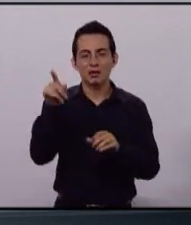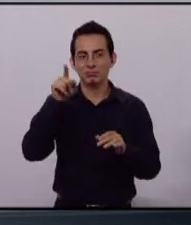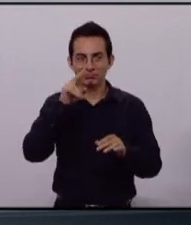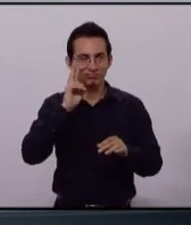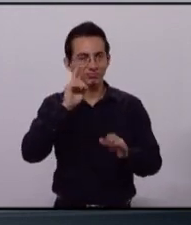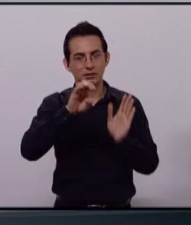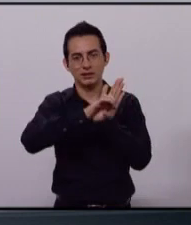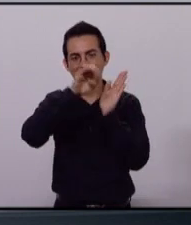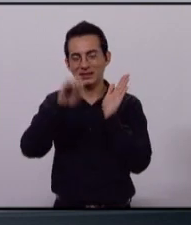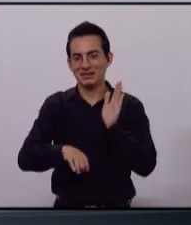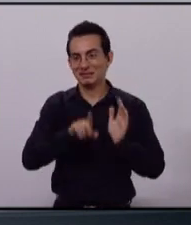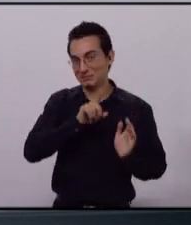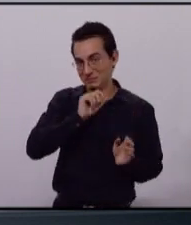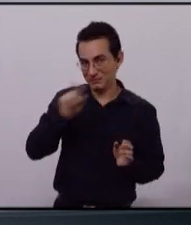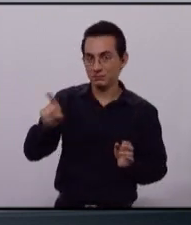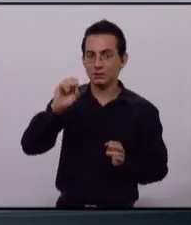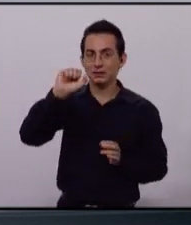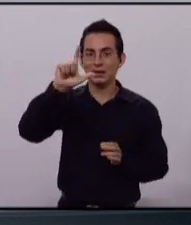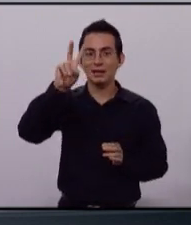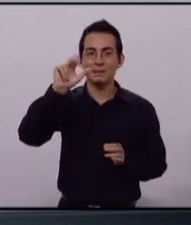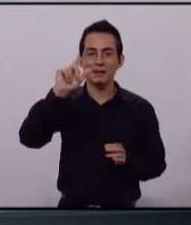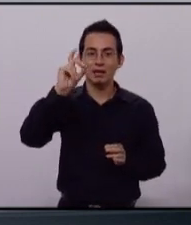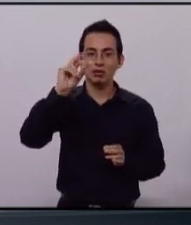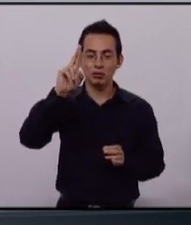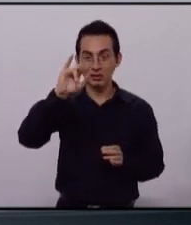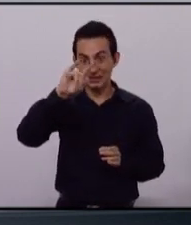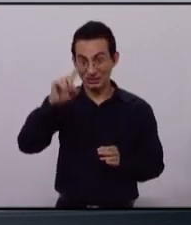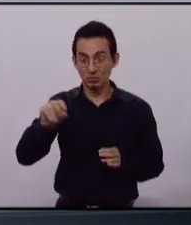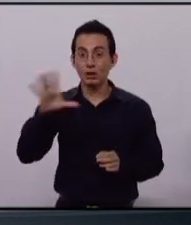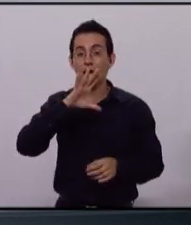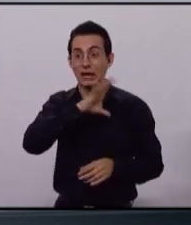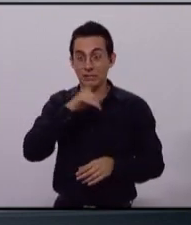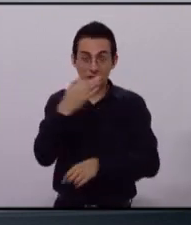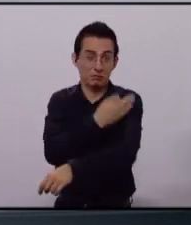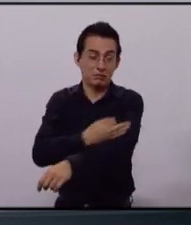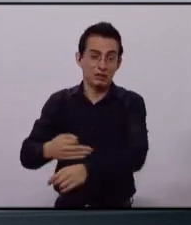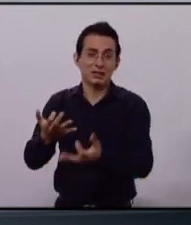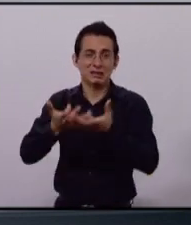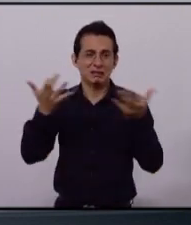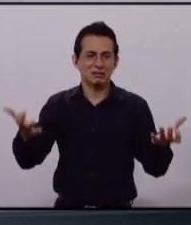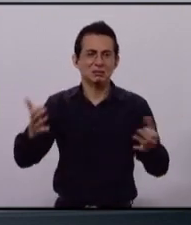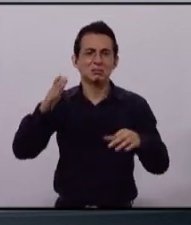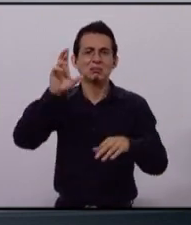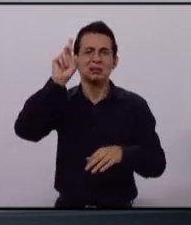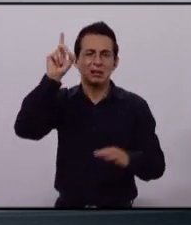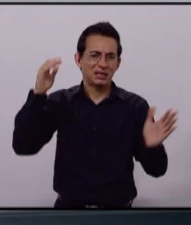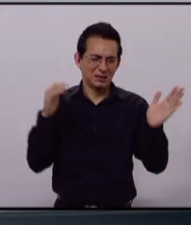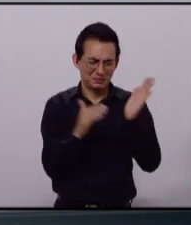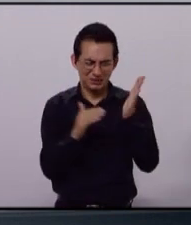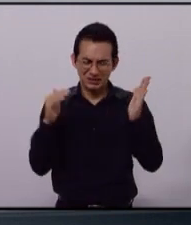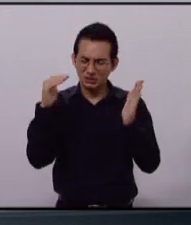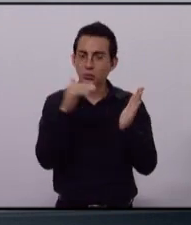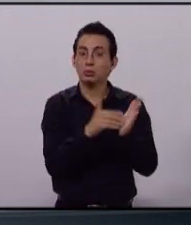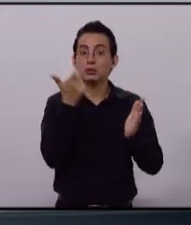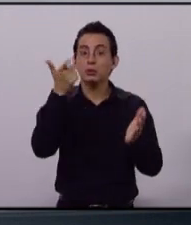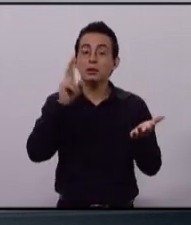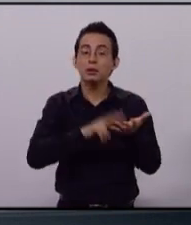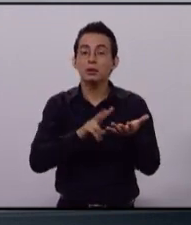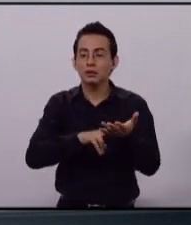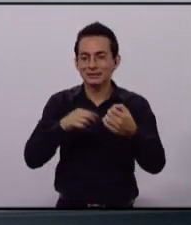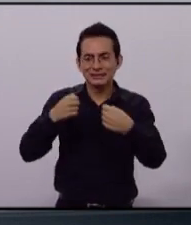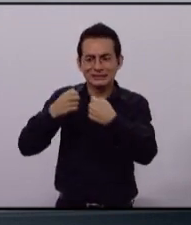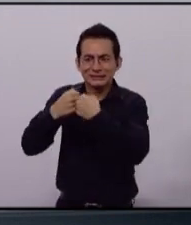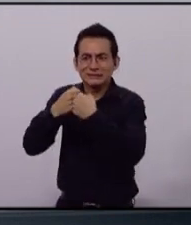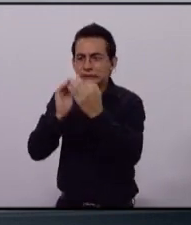del candidato Salvador Rizo que su familia tiene un terreno de más de 30 millones de pesos pegado al